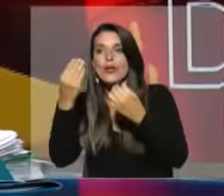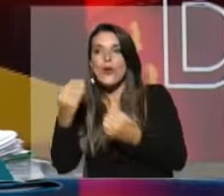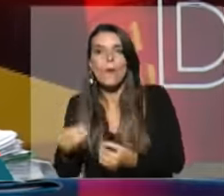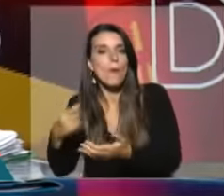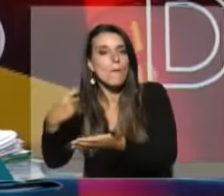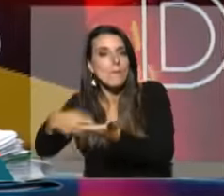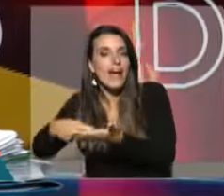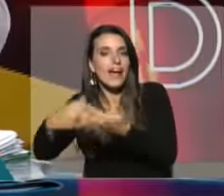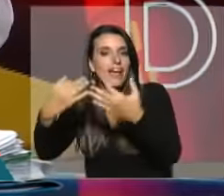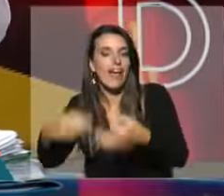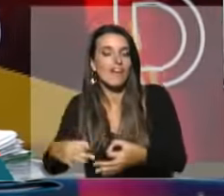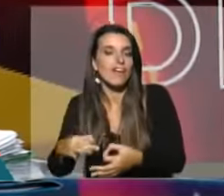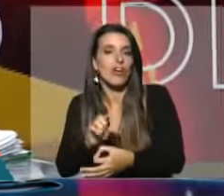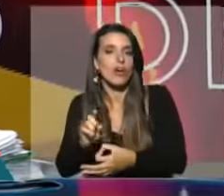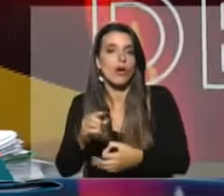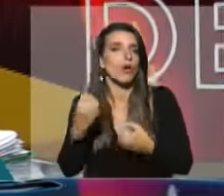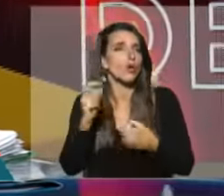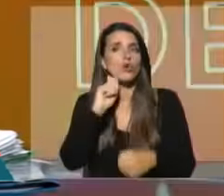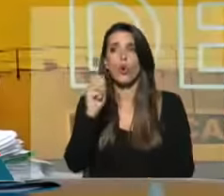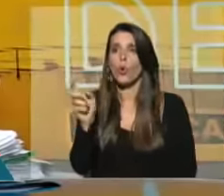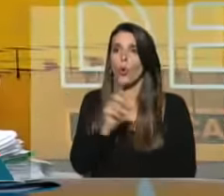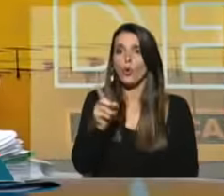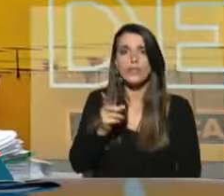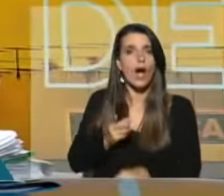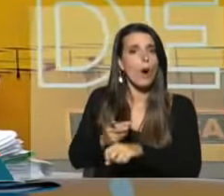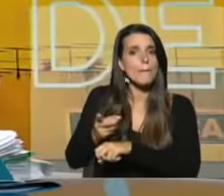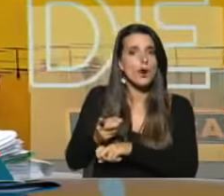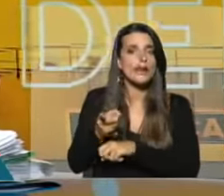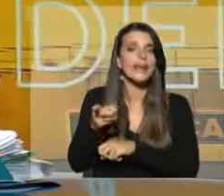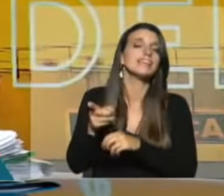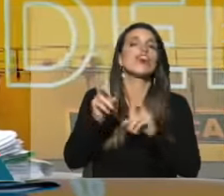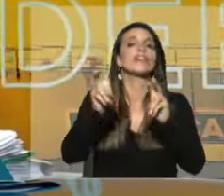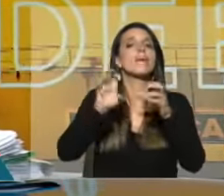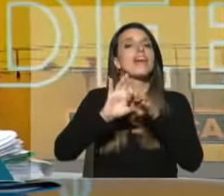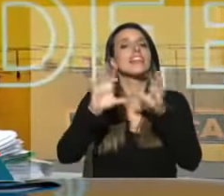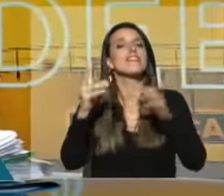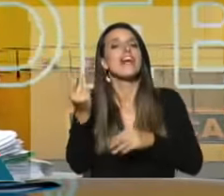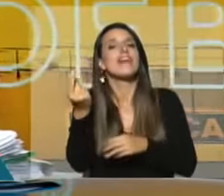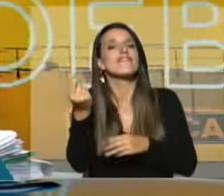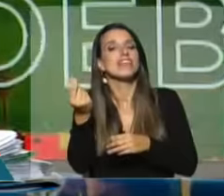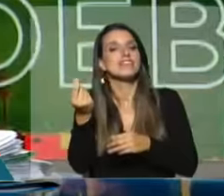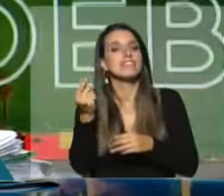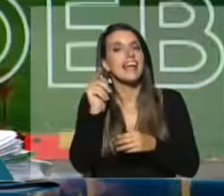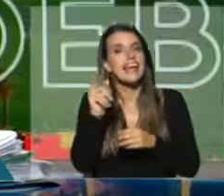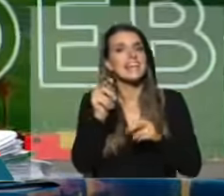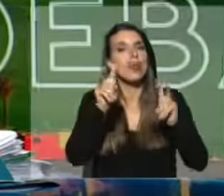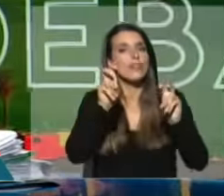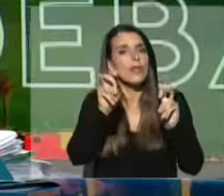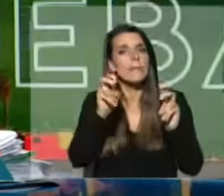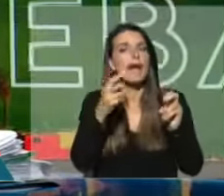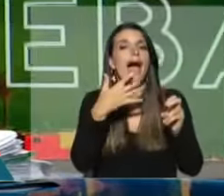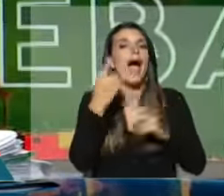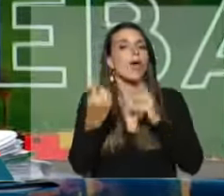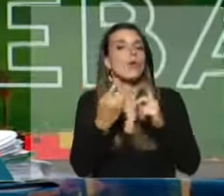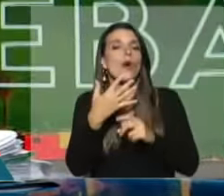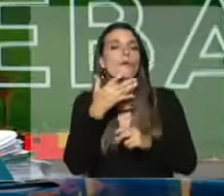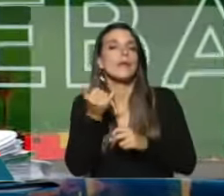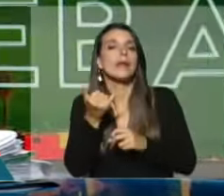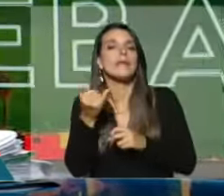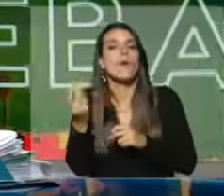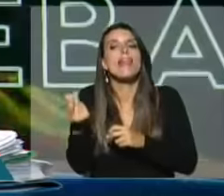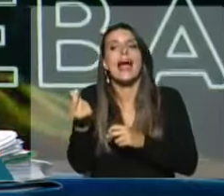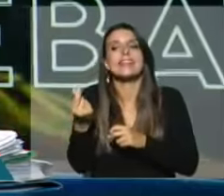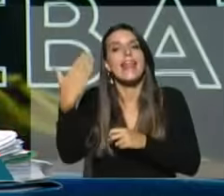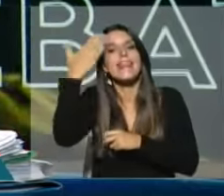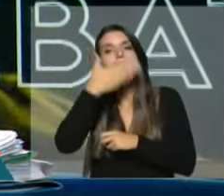Y en ese sentido nosotros nos oponemos. es uno de los de libertad financiera. Está en los otros. Uno de ellos vinculado al lavado de dinero,